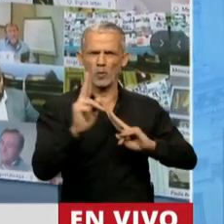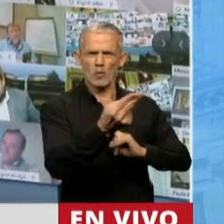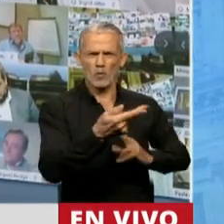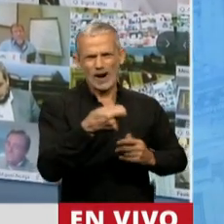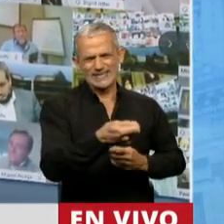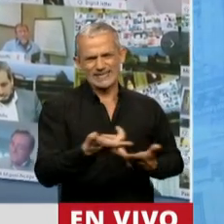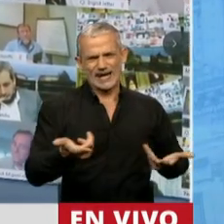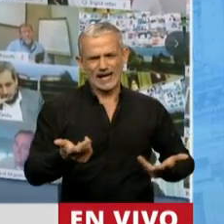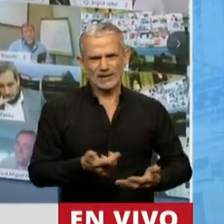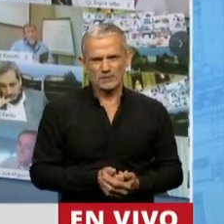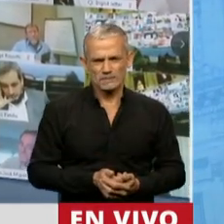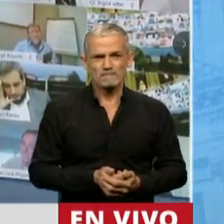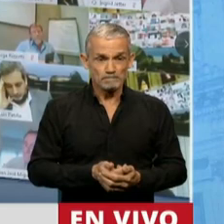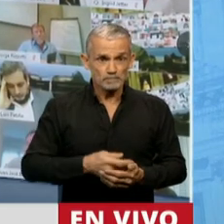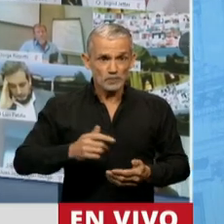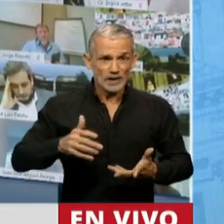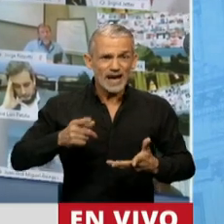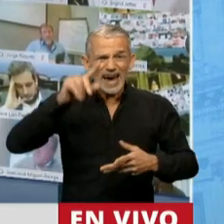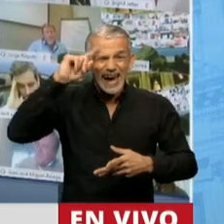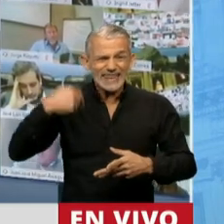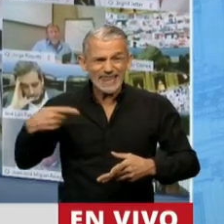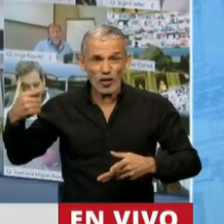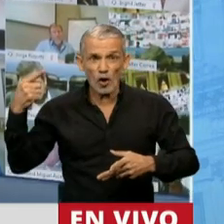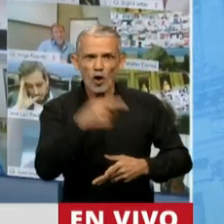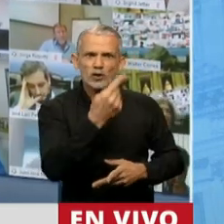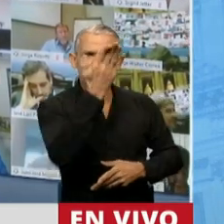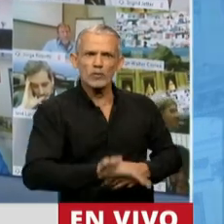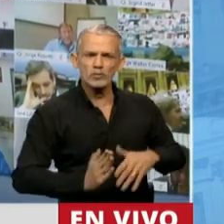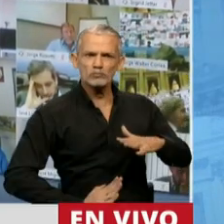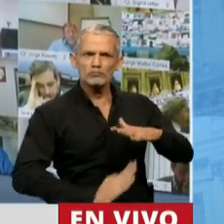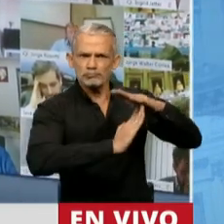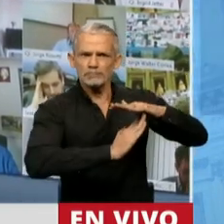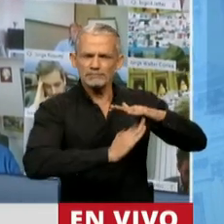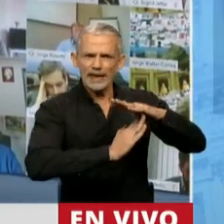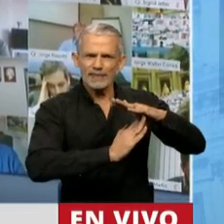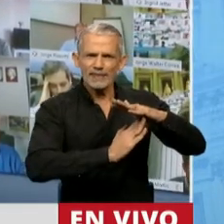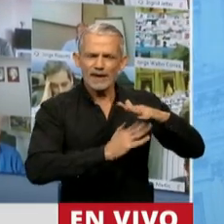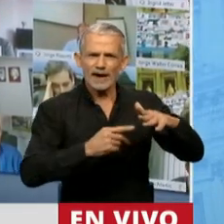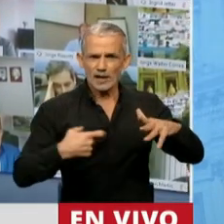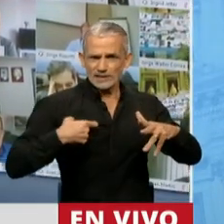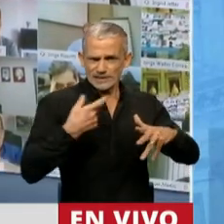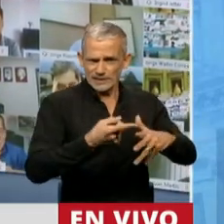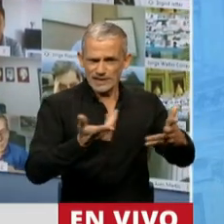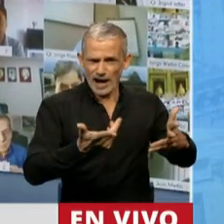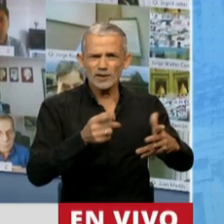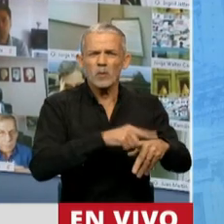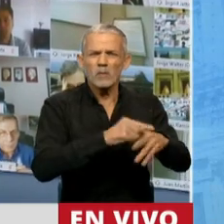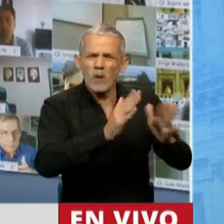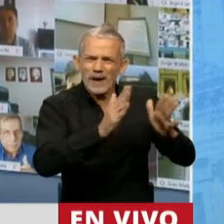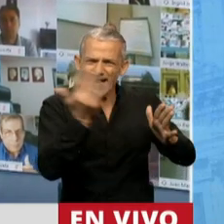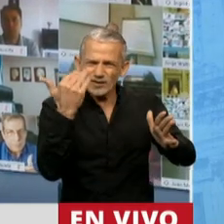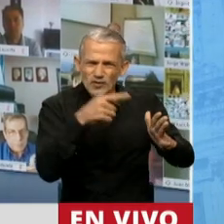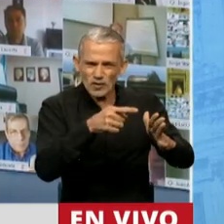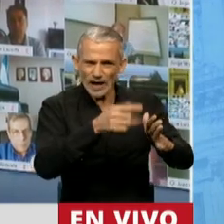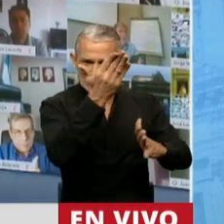Se trató de un delito del Estado contra un dirigente que para quien en ese momento